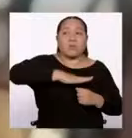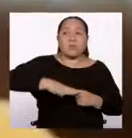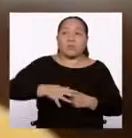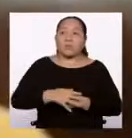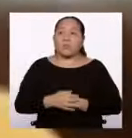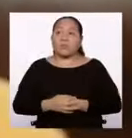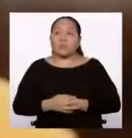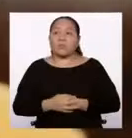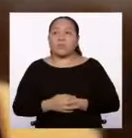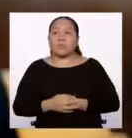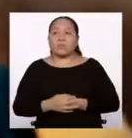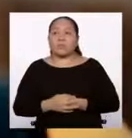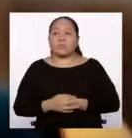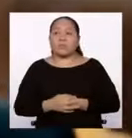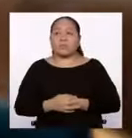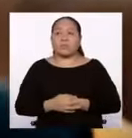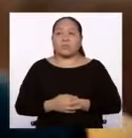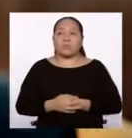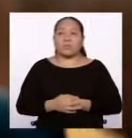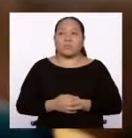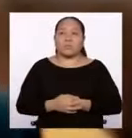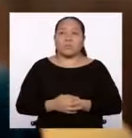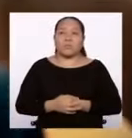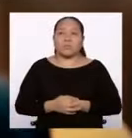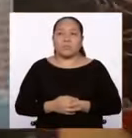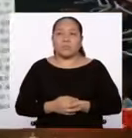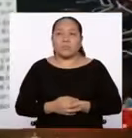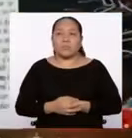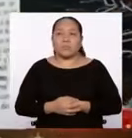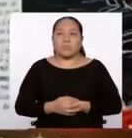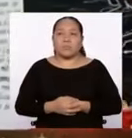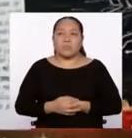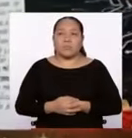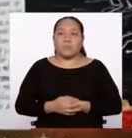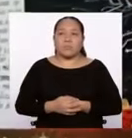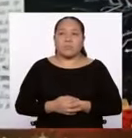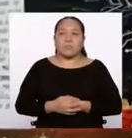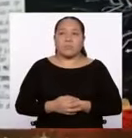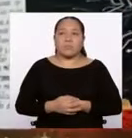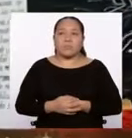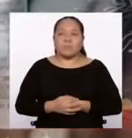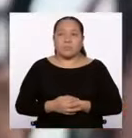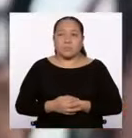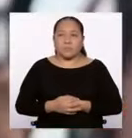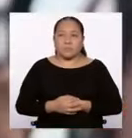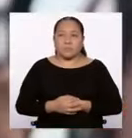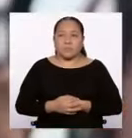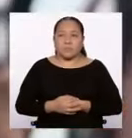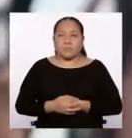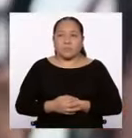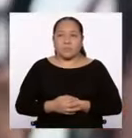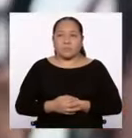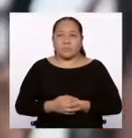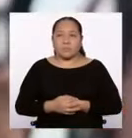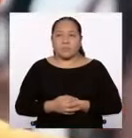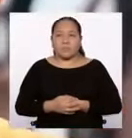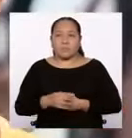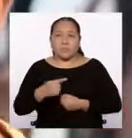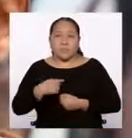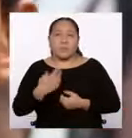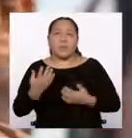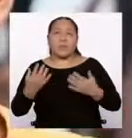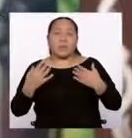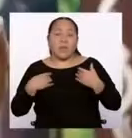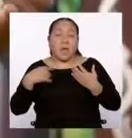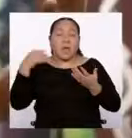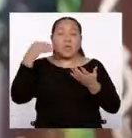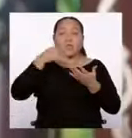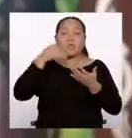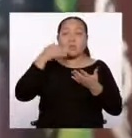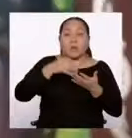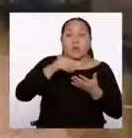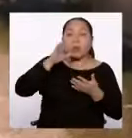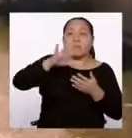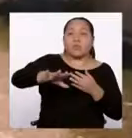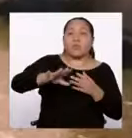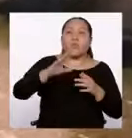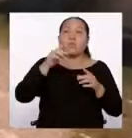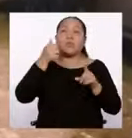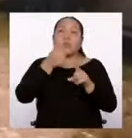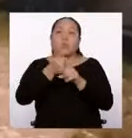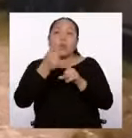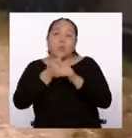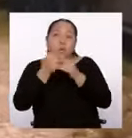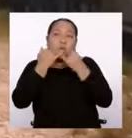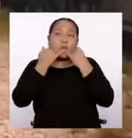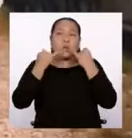idioma natal no se está aprendiendo y me parece muy fatal Por eso los niños como abeja en el panal deberían estudiar el cucama traccional ya